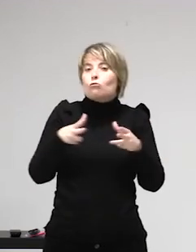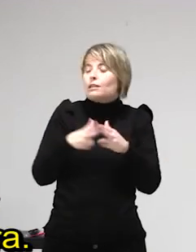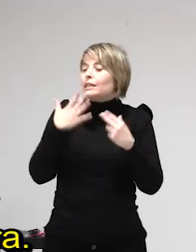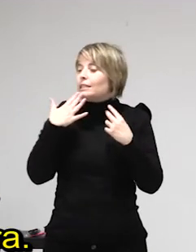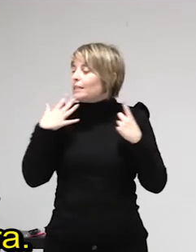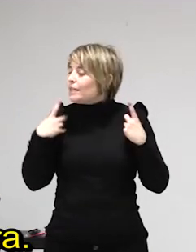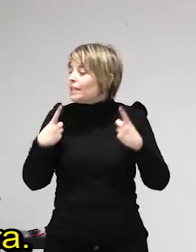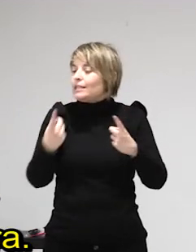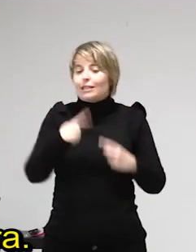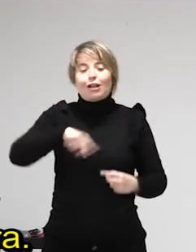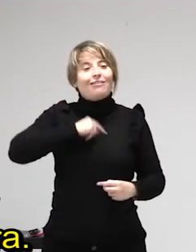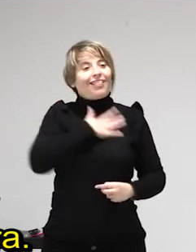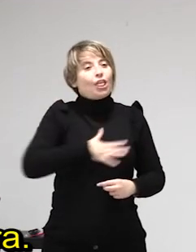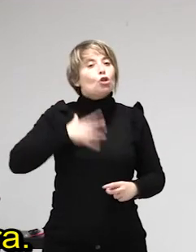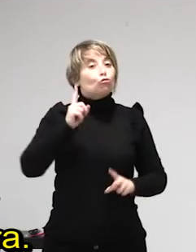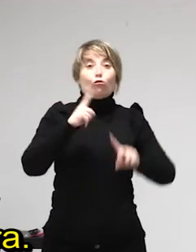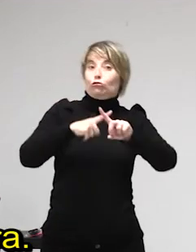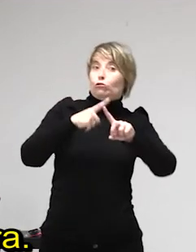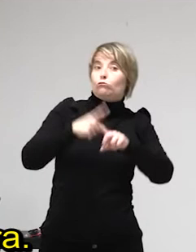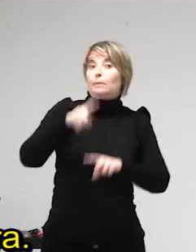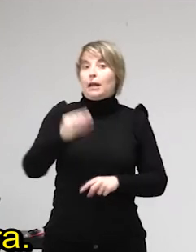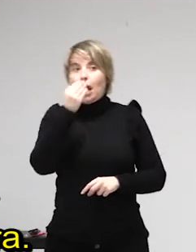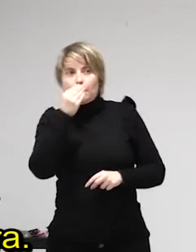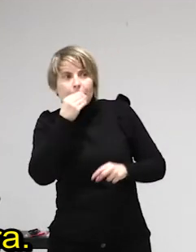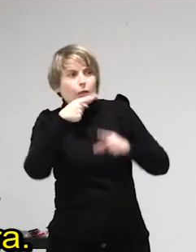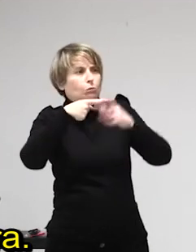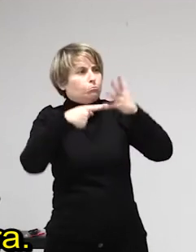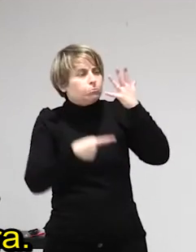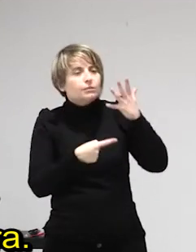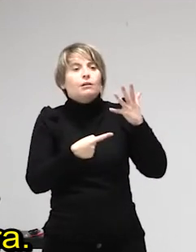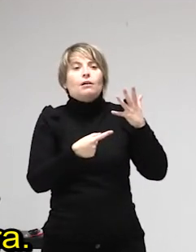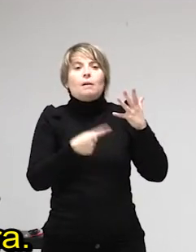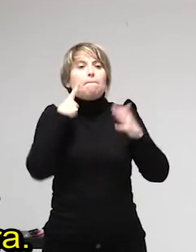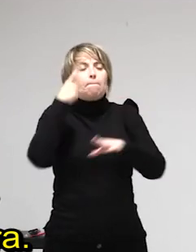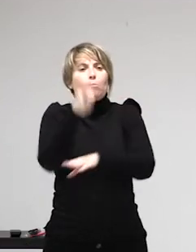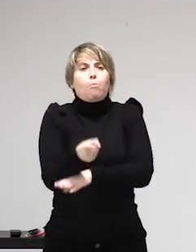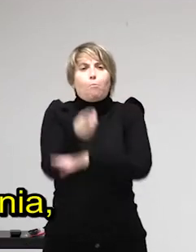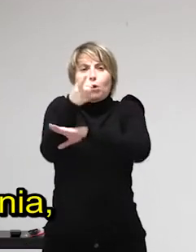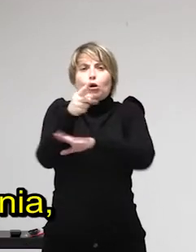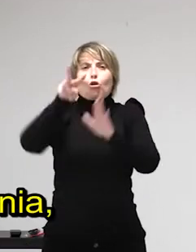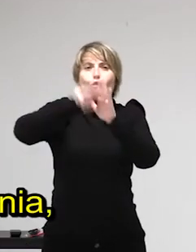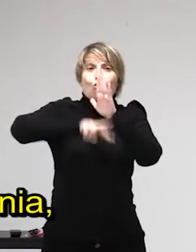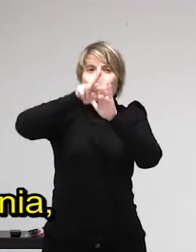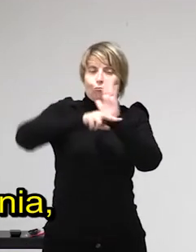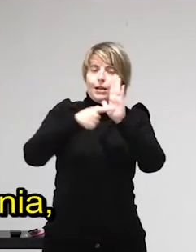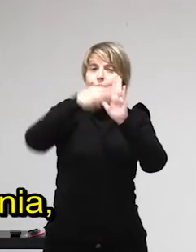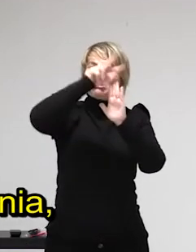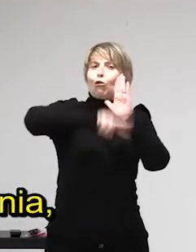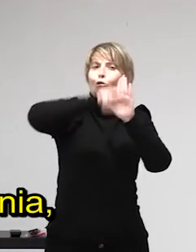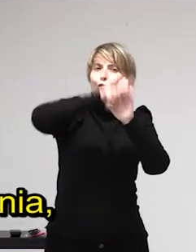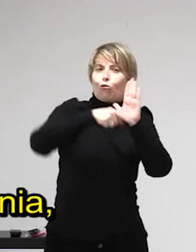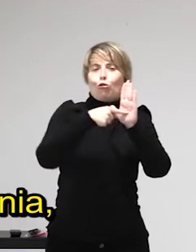y cursando actualmente un máster de psicoterapia humanista integradora. Y saludamos tamén a